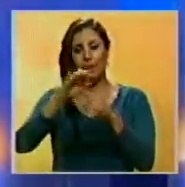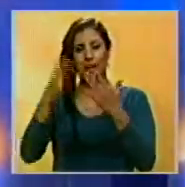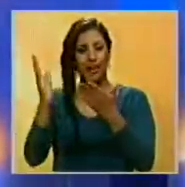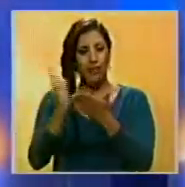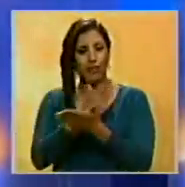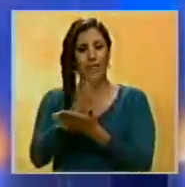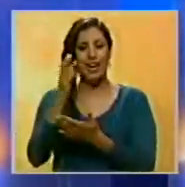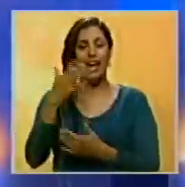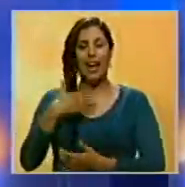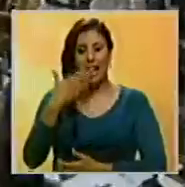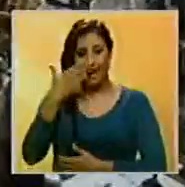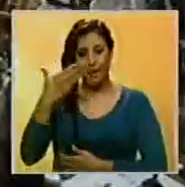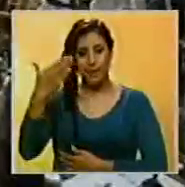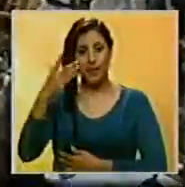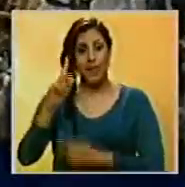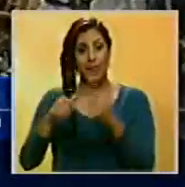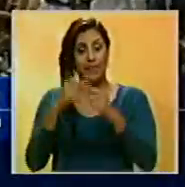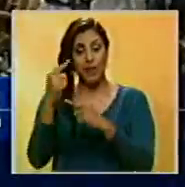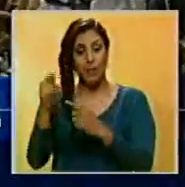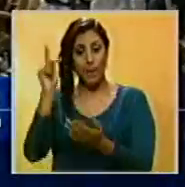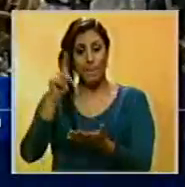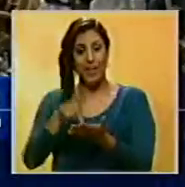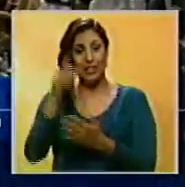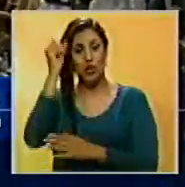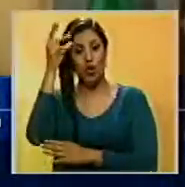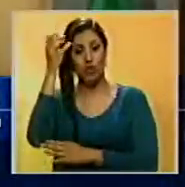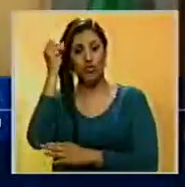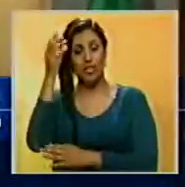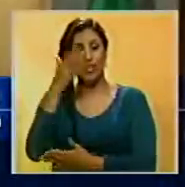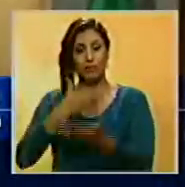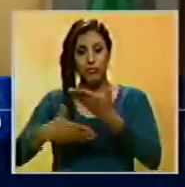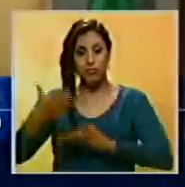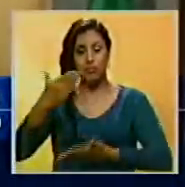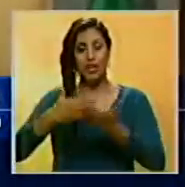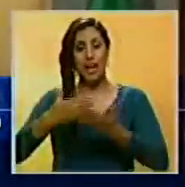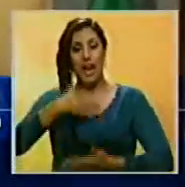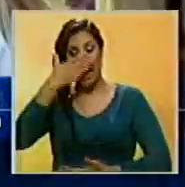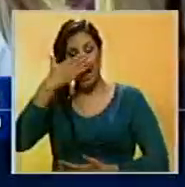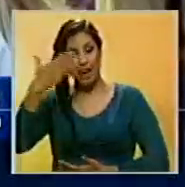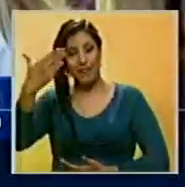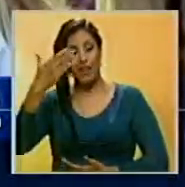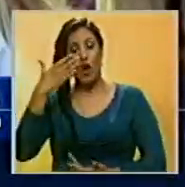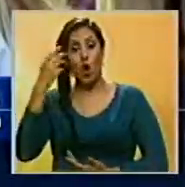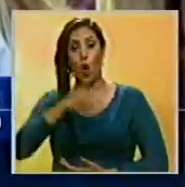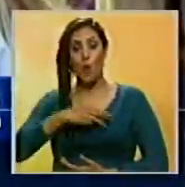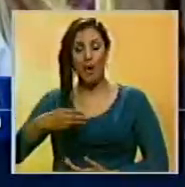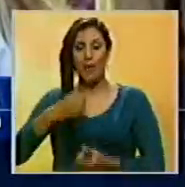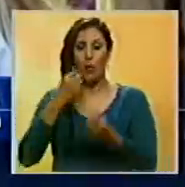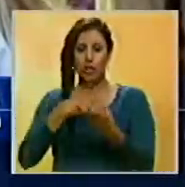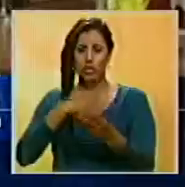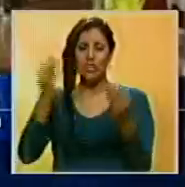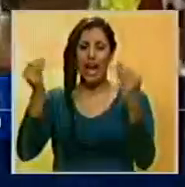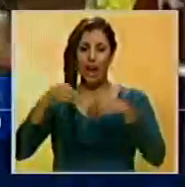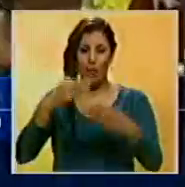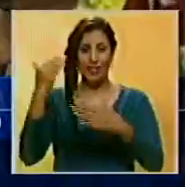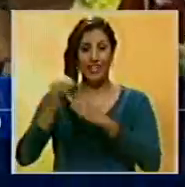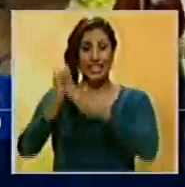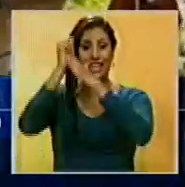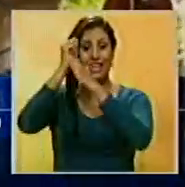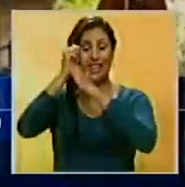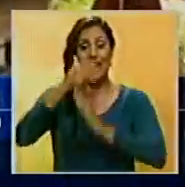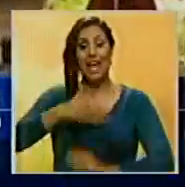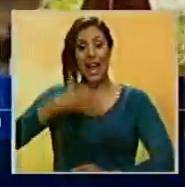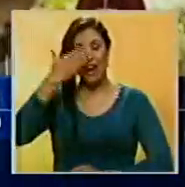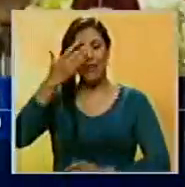destruir al Estado Islámico. Luego de participar en el Consejo de Cooperación del Golfo Pérsico, Obama señaló que acordó con los líderes árabes